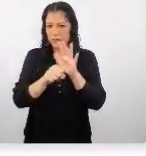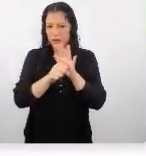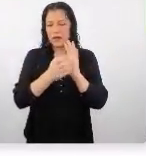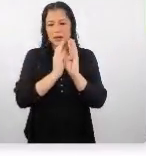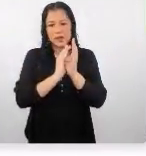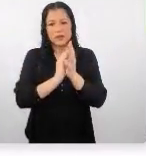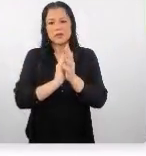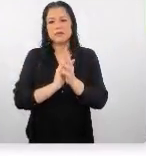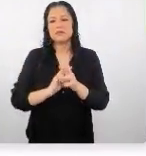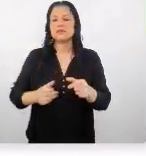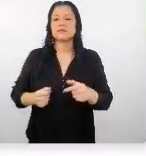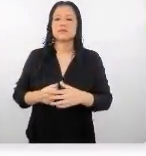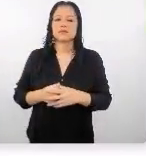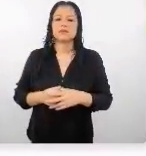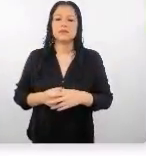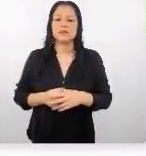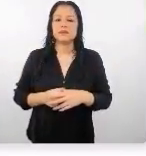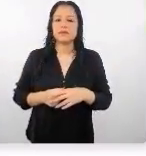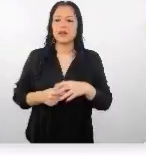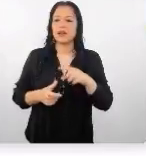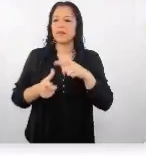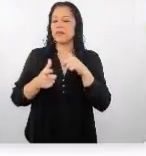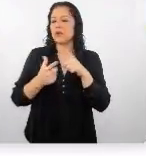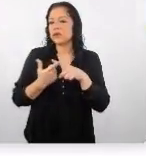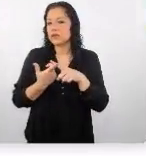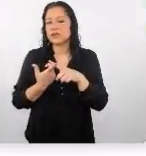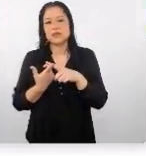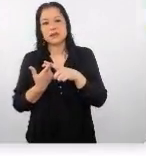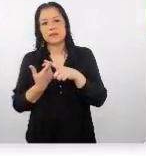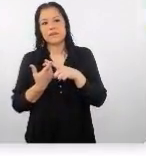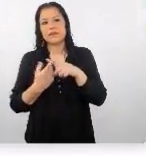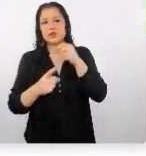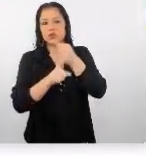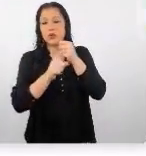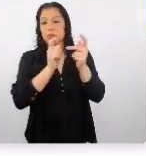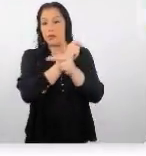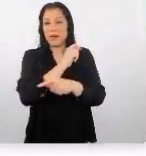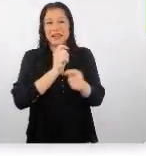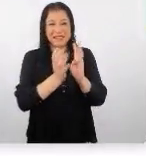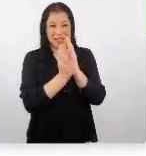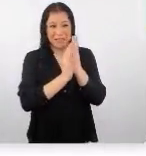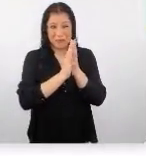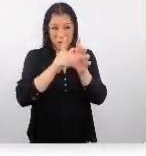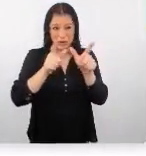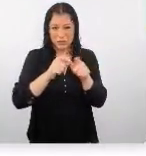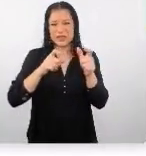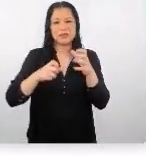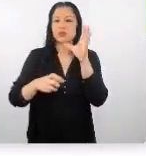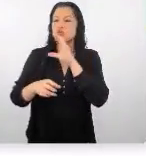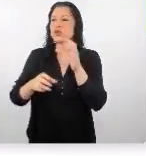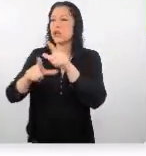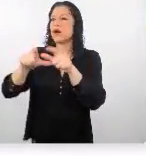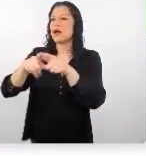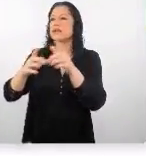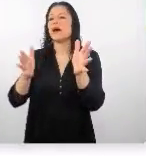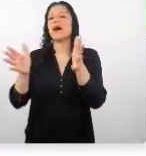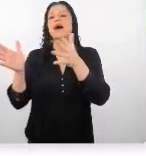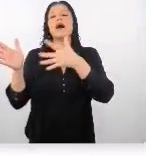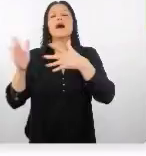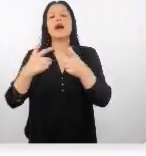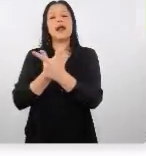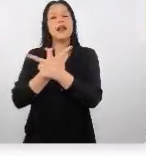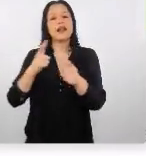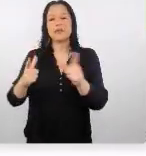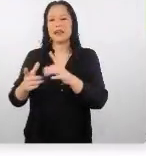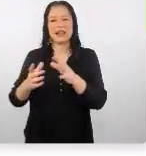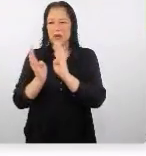es muy aglomerado so crowded entonces lo que ellos necesitan es ahora espacios abiertos espacios más libres que no tengan